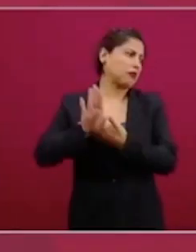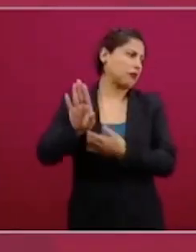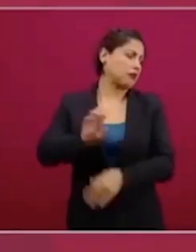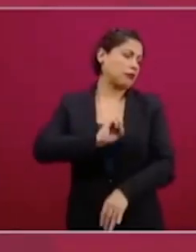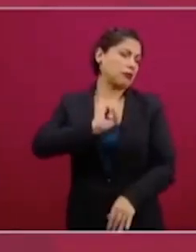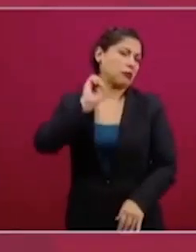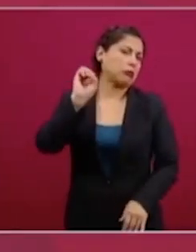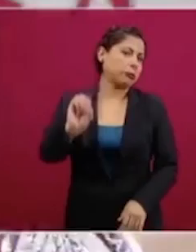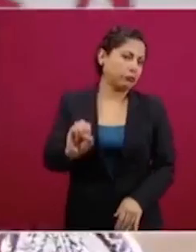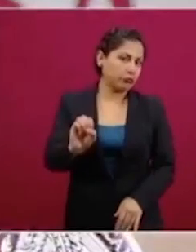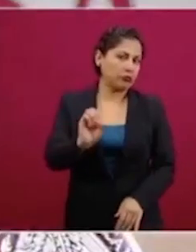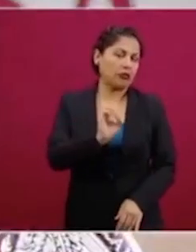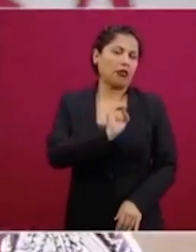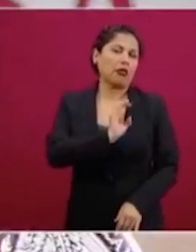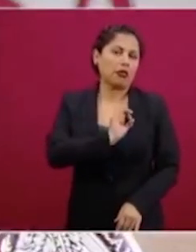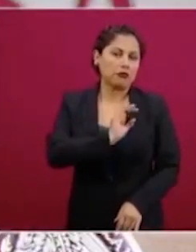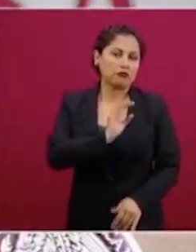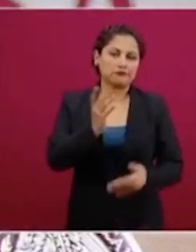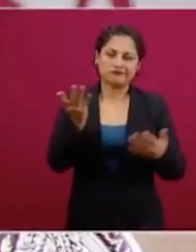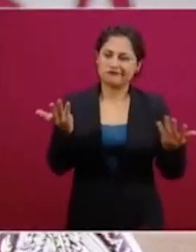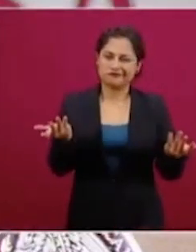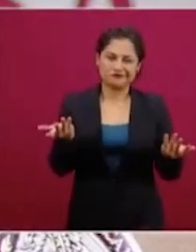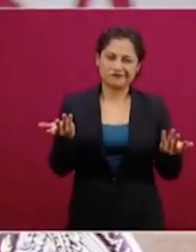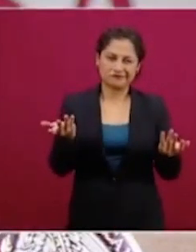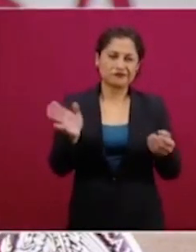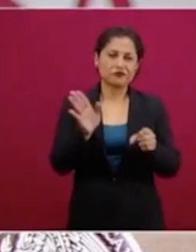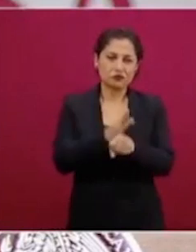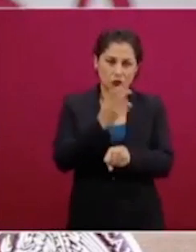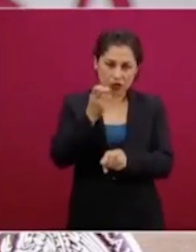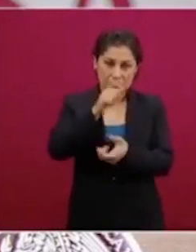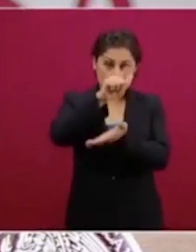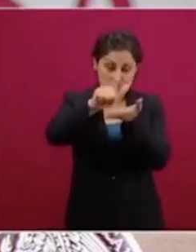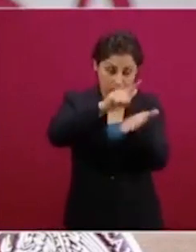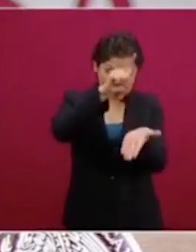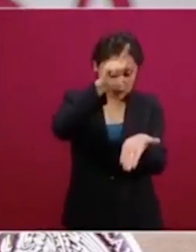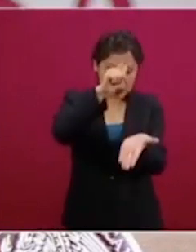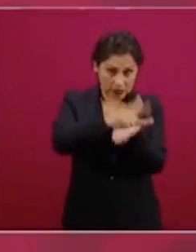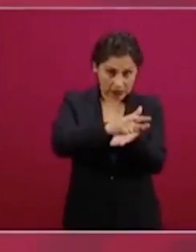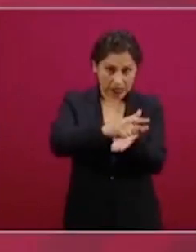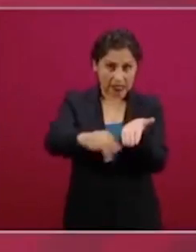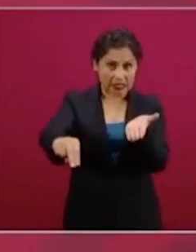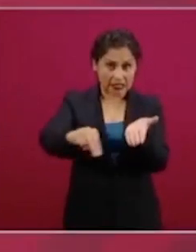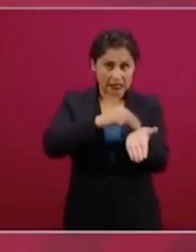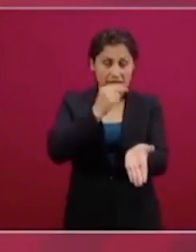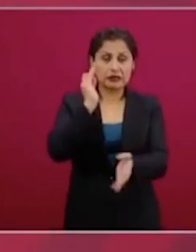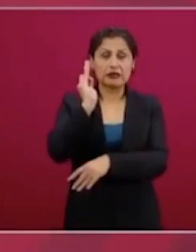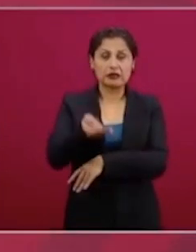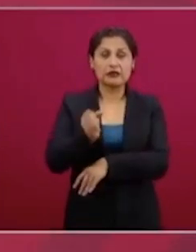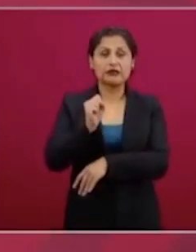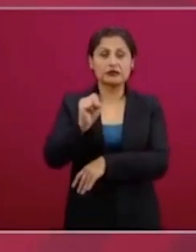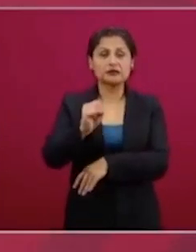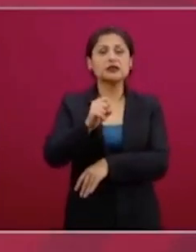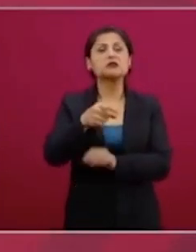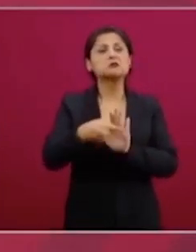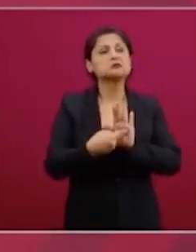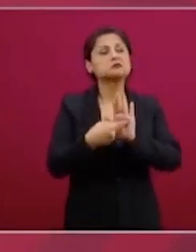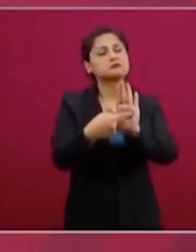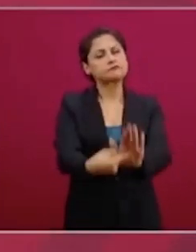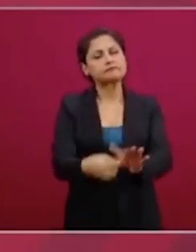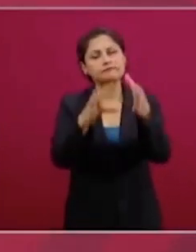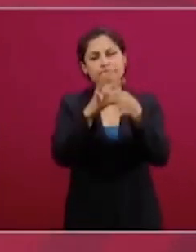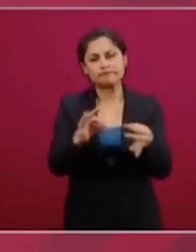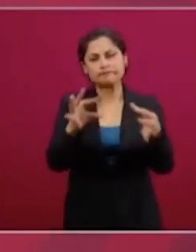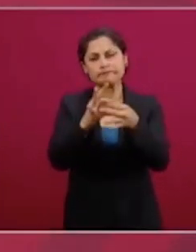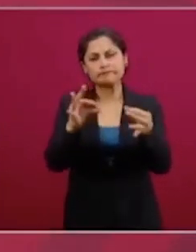entonces que se conozca en qué términos es que se